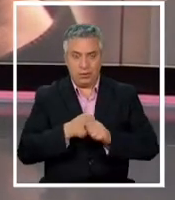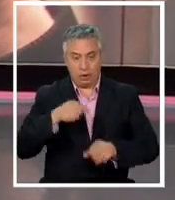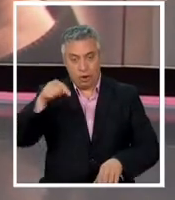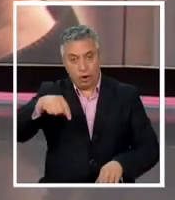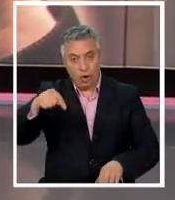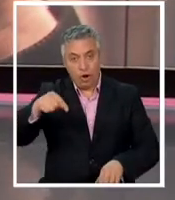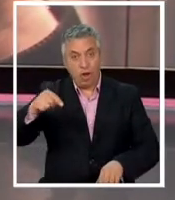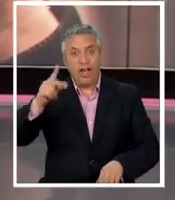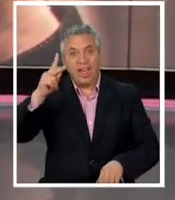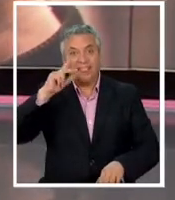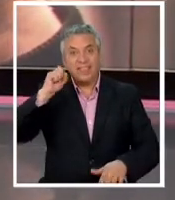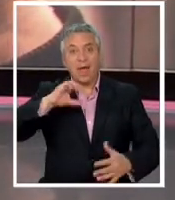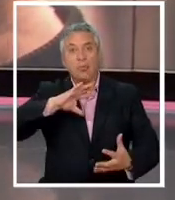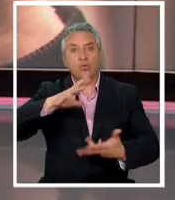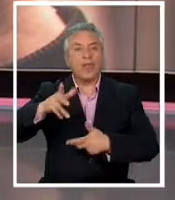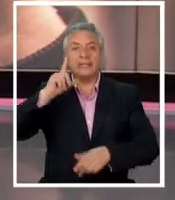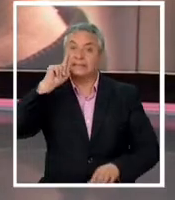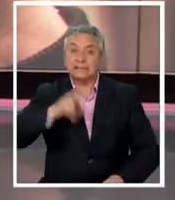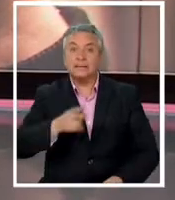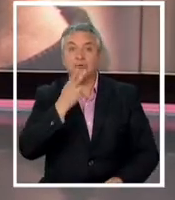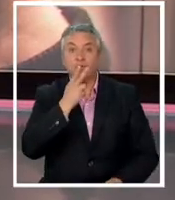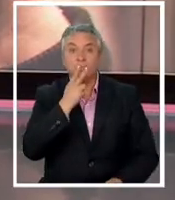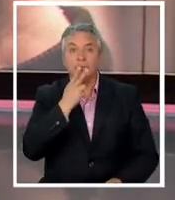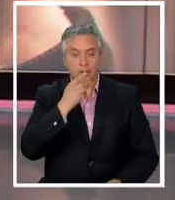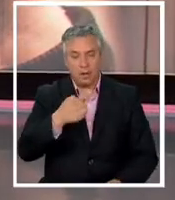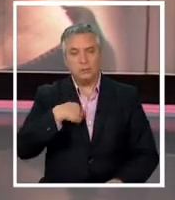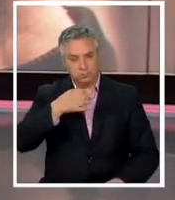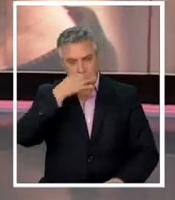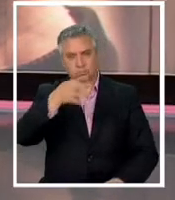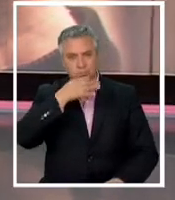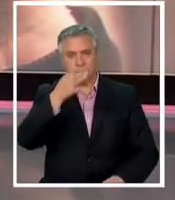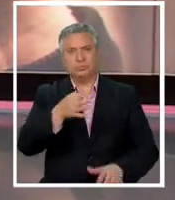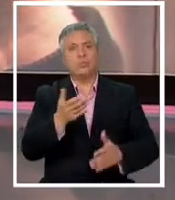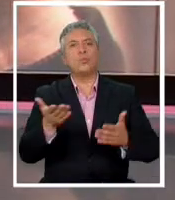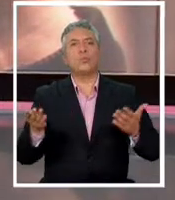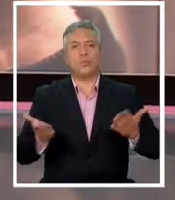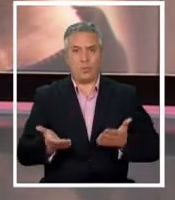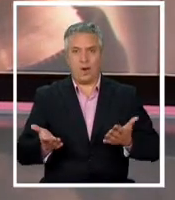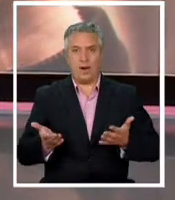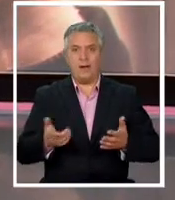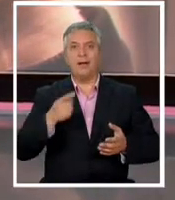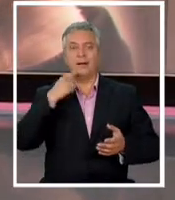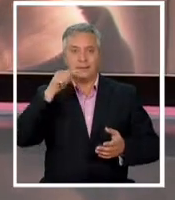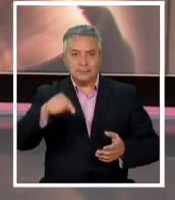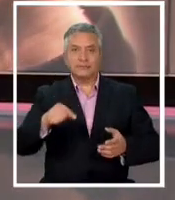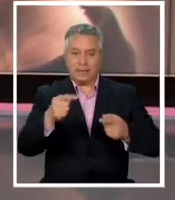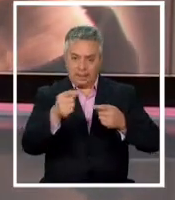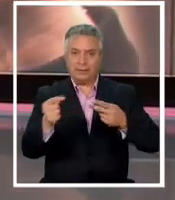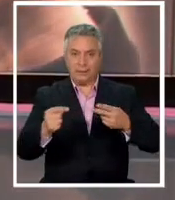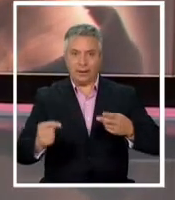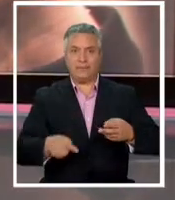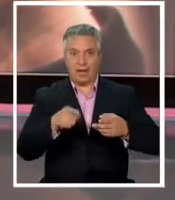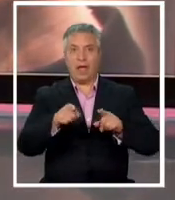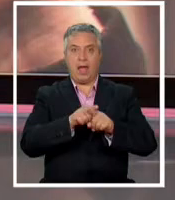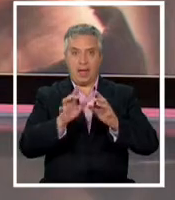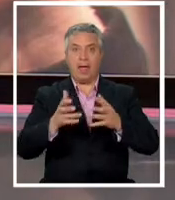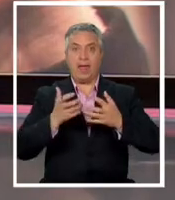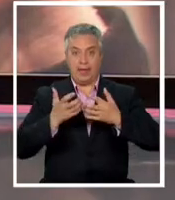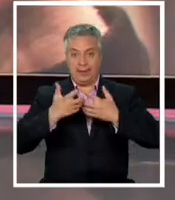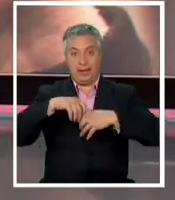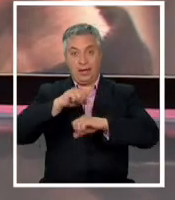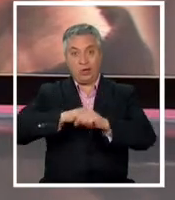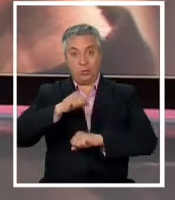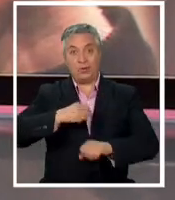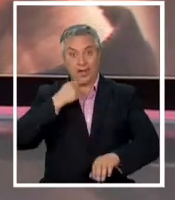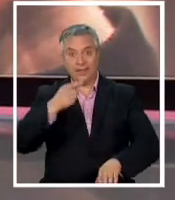Mundial sin tabaco le contamos cuáles son sus consecuencias y qué tan efectivas son las alternativas que la misma industria ofrece para